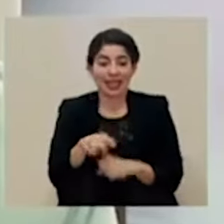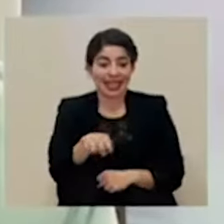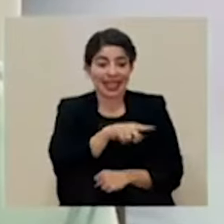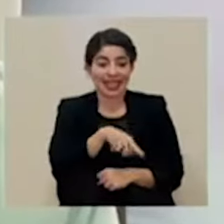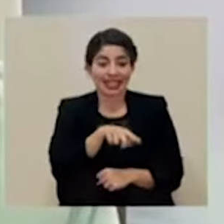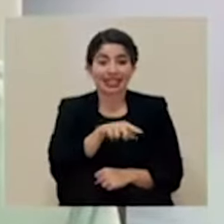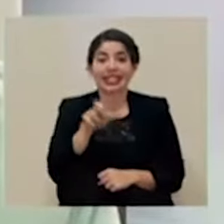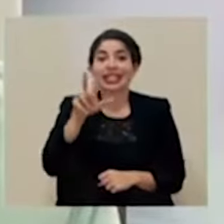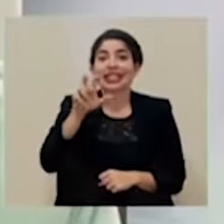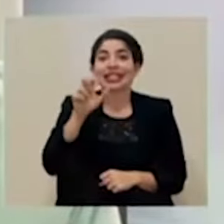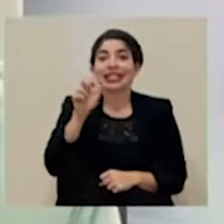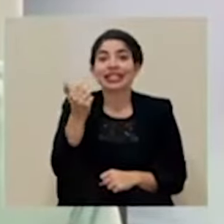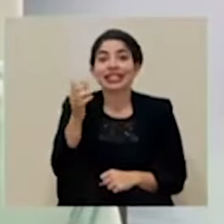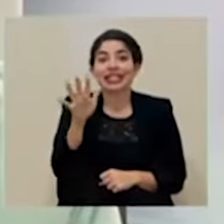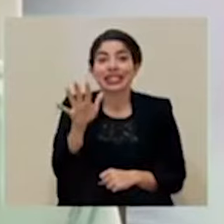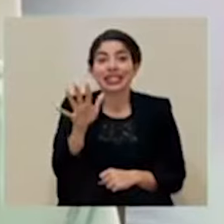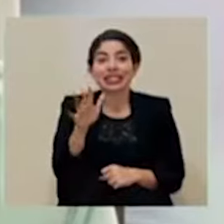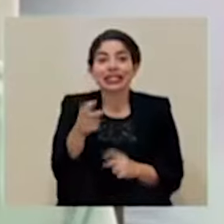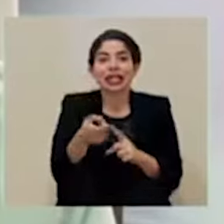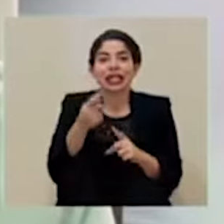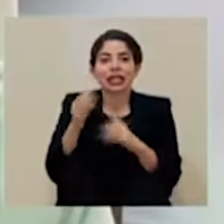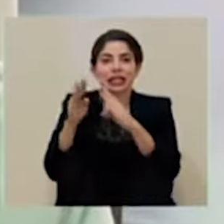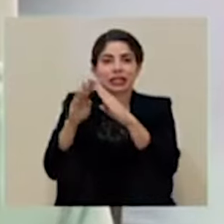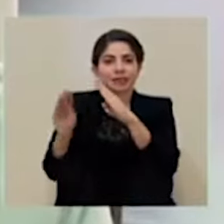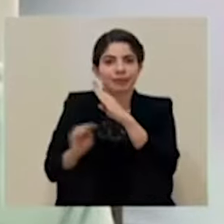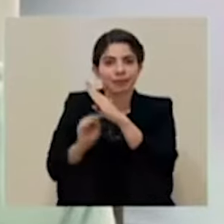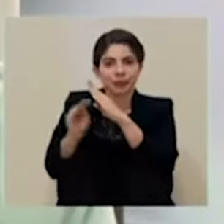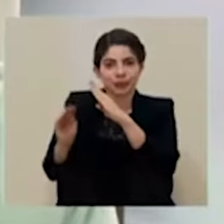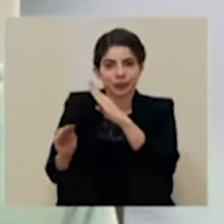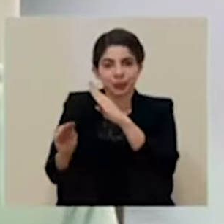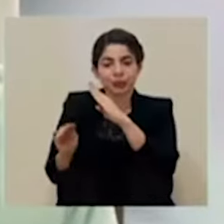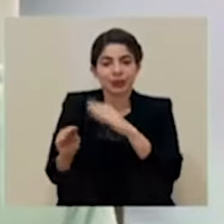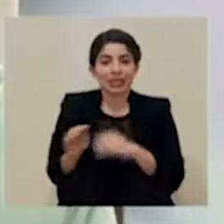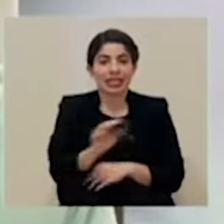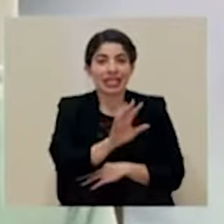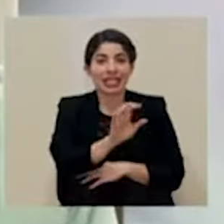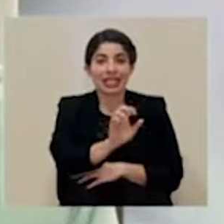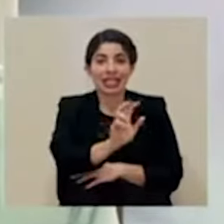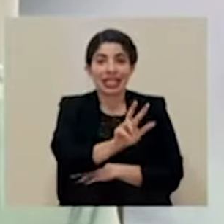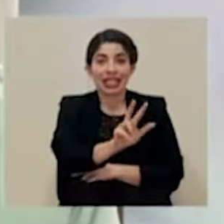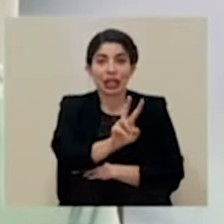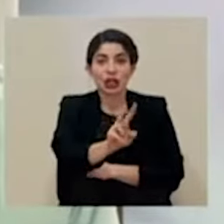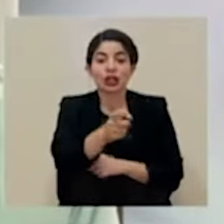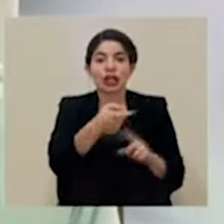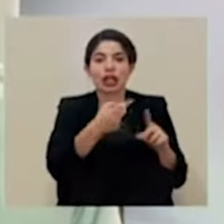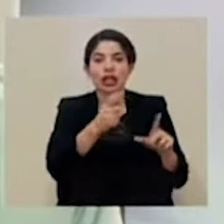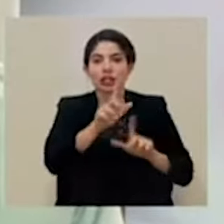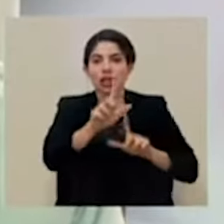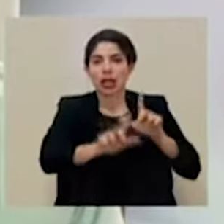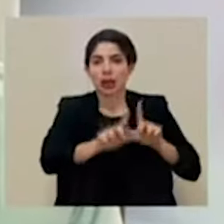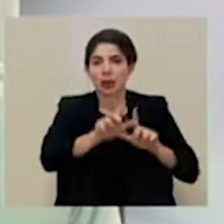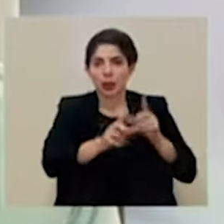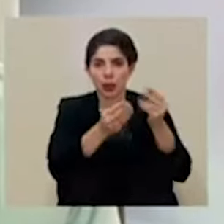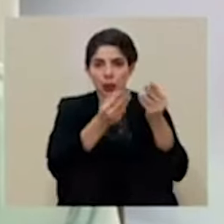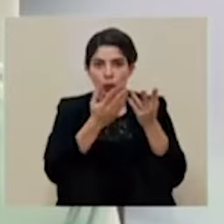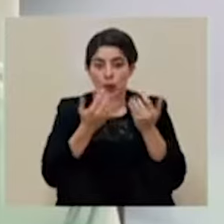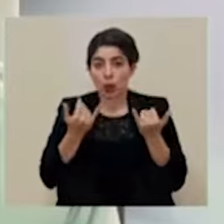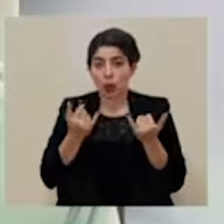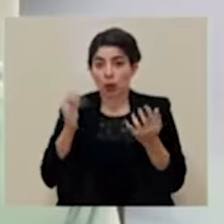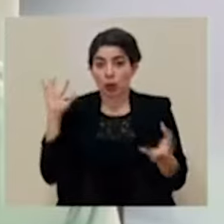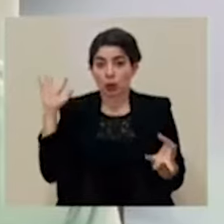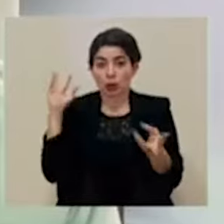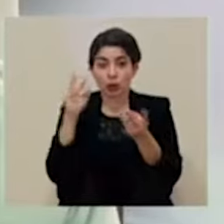trescientos quince fueron diagnosticados por nexo epidemiológico y quinientos treinta y dos por laboratorio, para un total